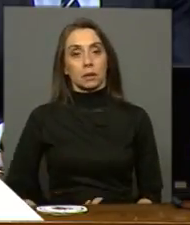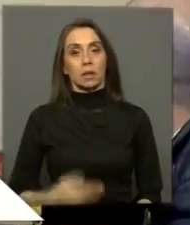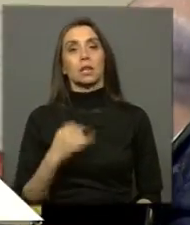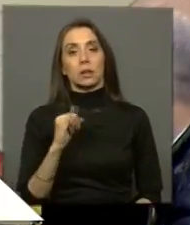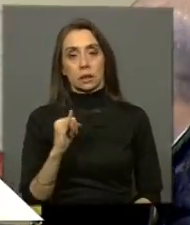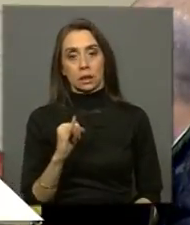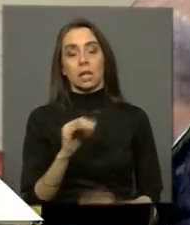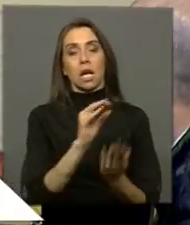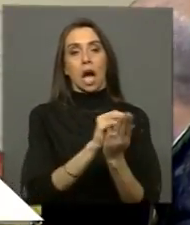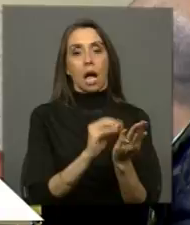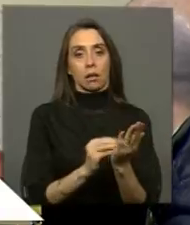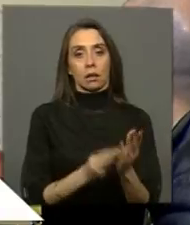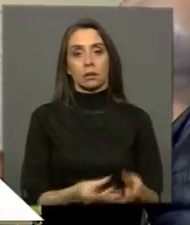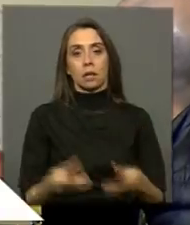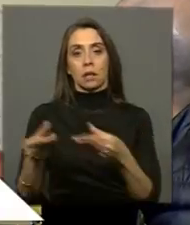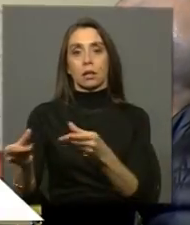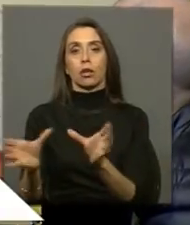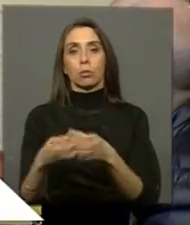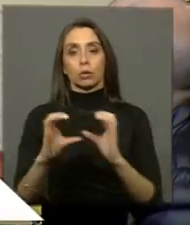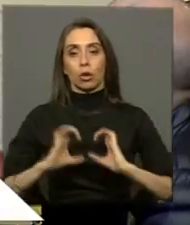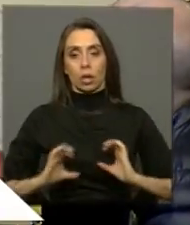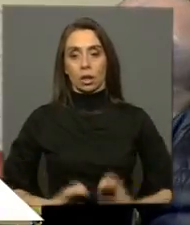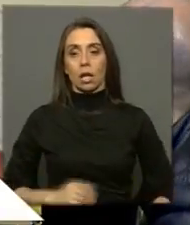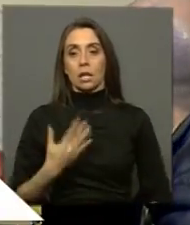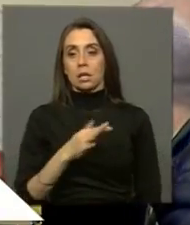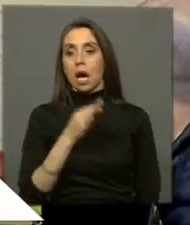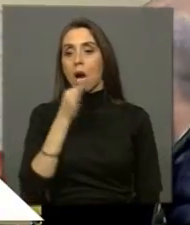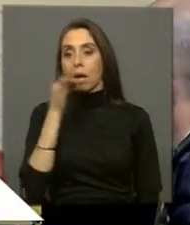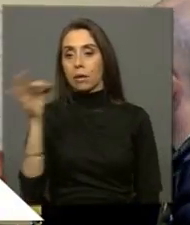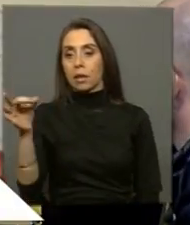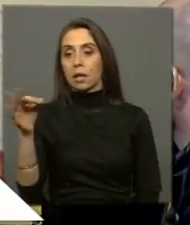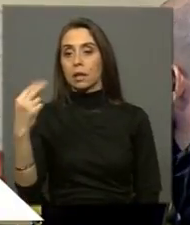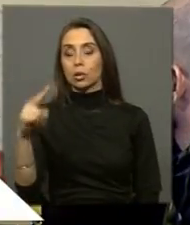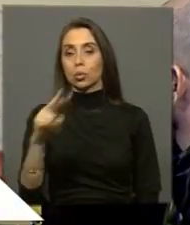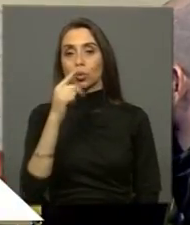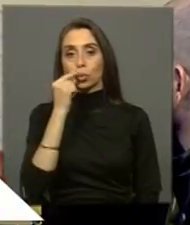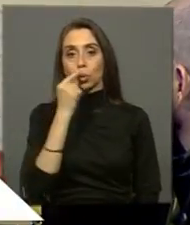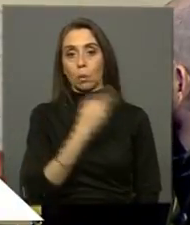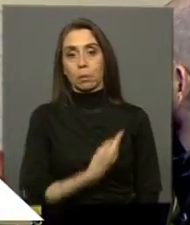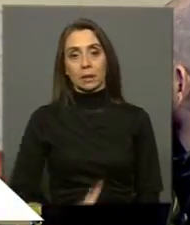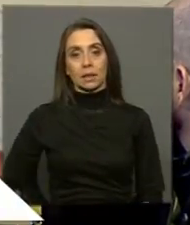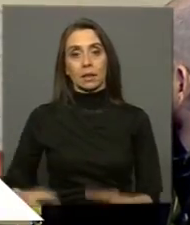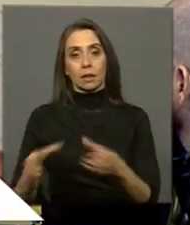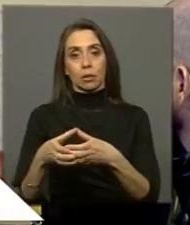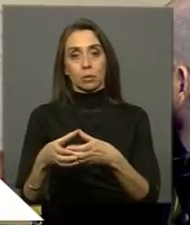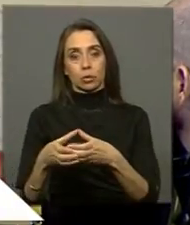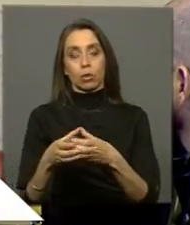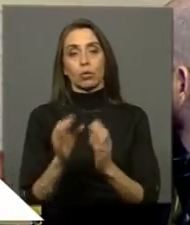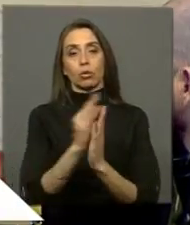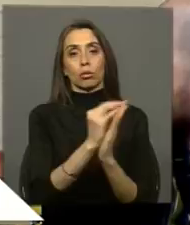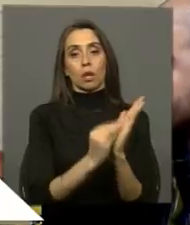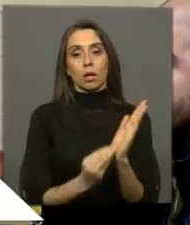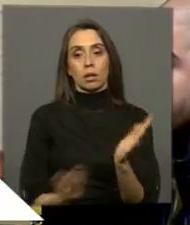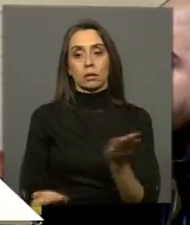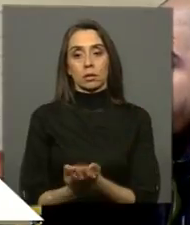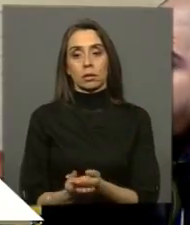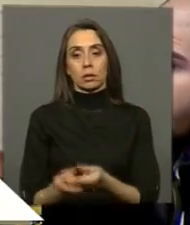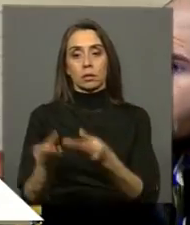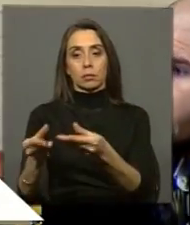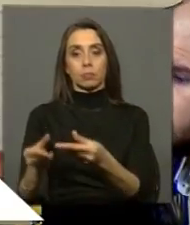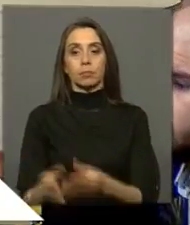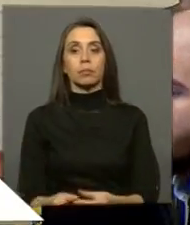naturalmente estos antecedentes en la Comisión de Ética y ya se los comuniqué a su presidente y apuntaré todos los antecedentes. Ya,